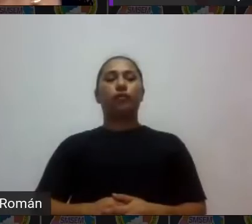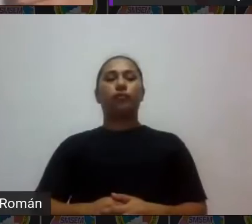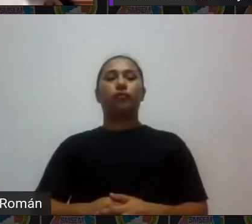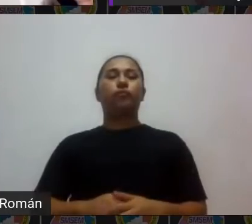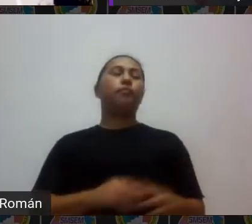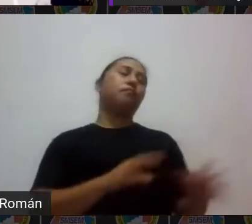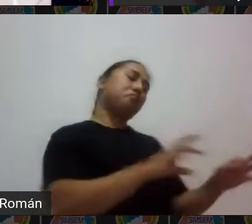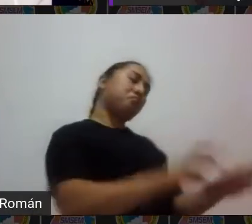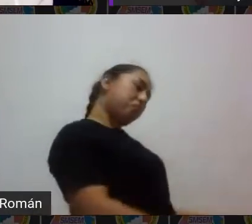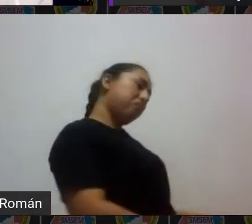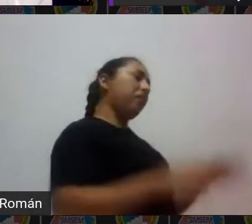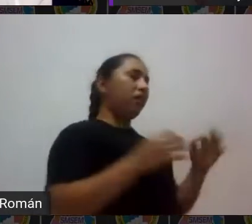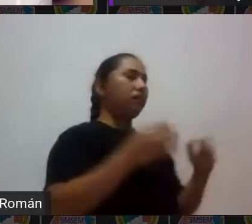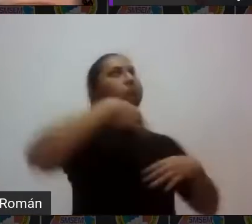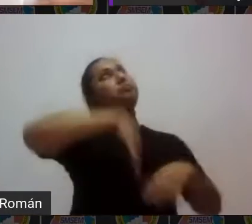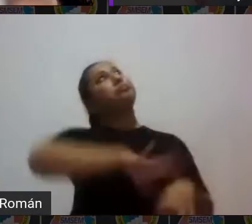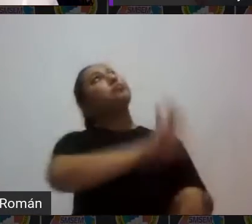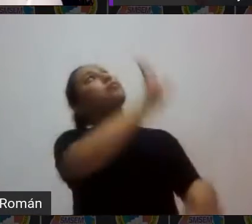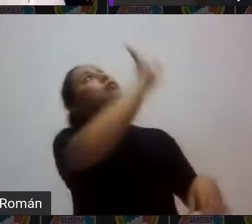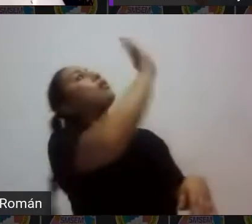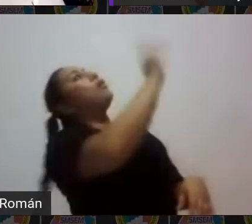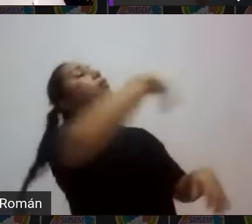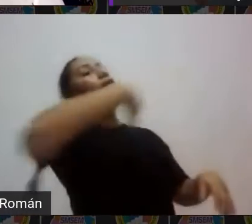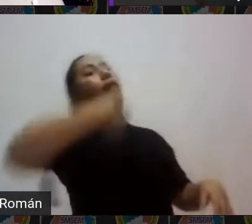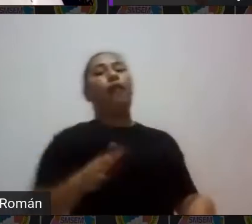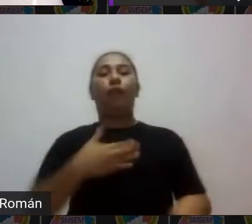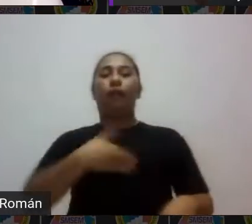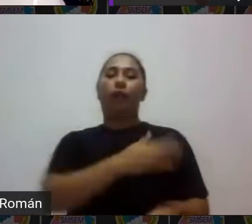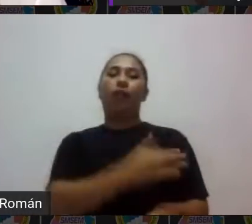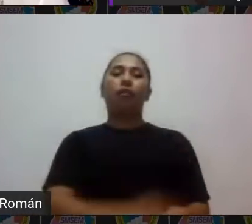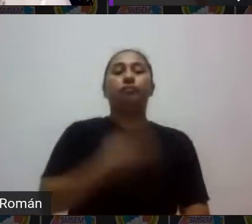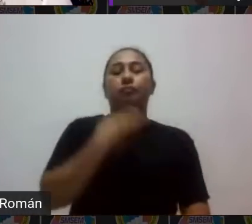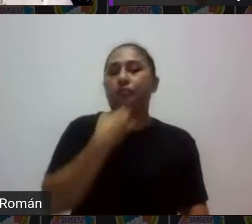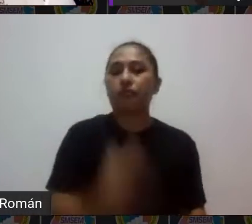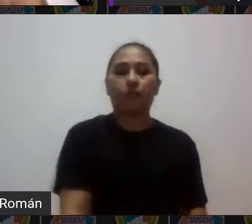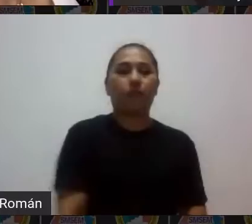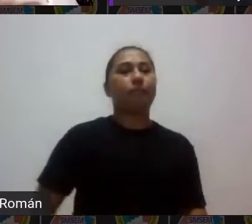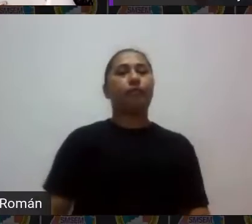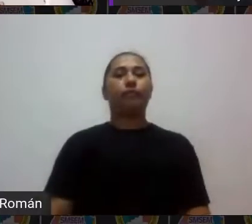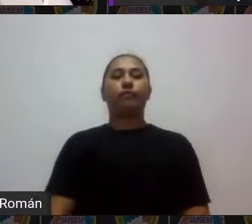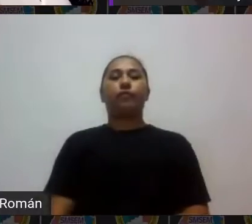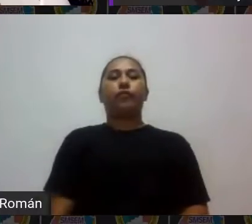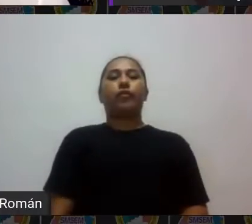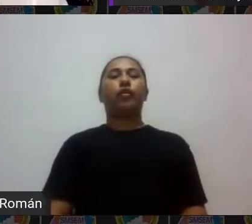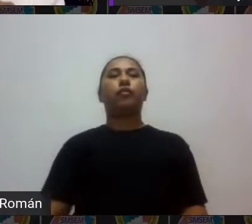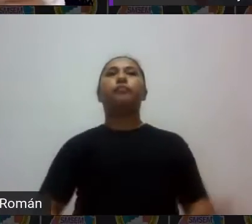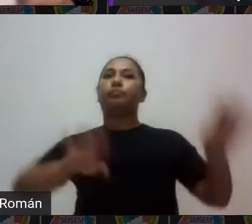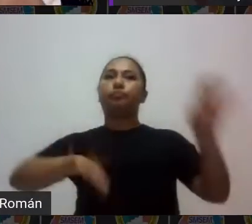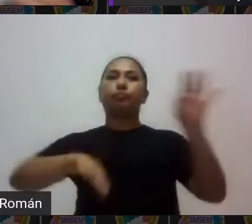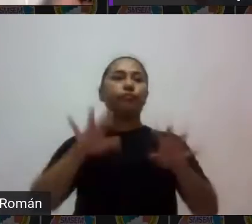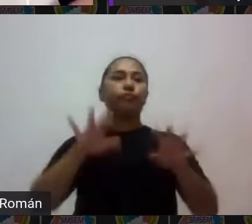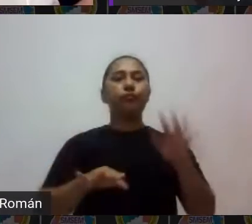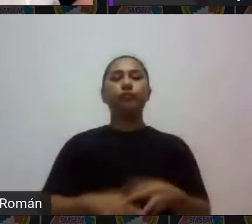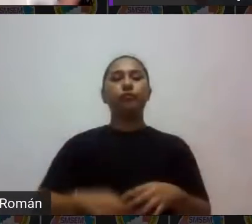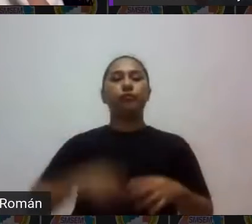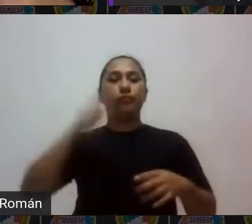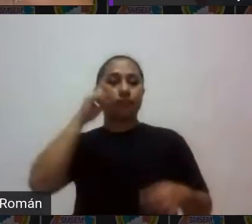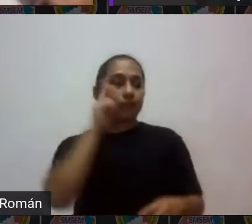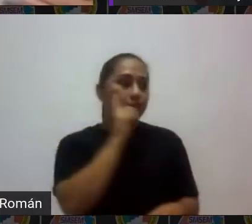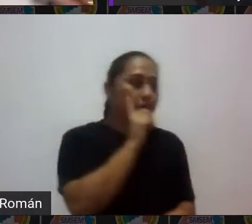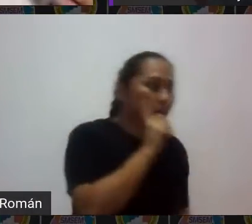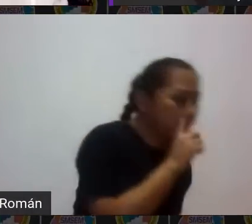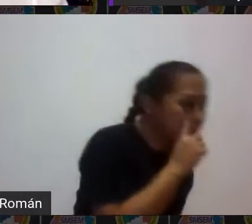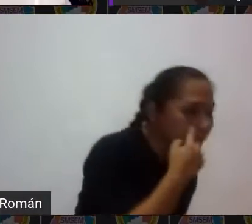foca y el examen tipo pececito y van a salir re bien y entonces vas a ser invisible ante los ojos de la sociedad